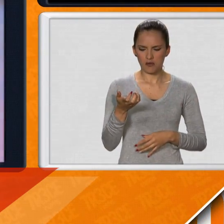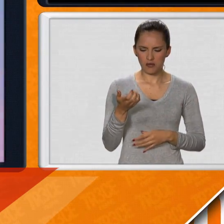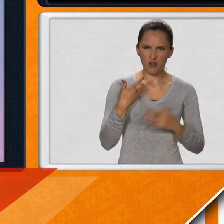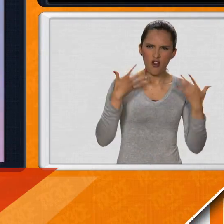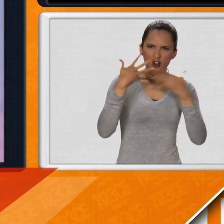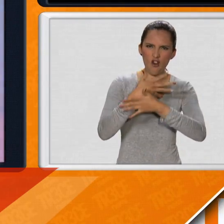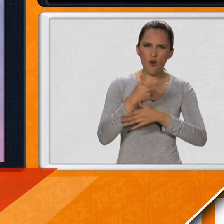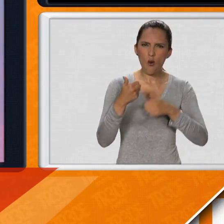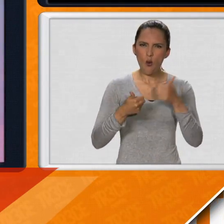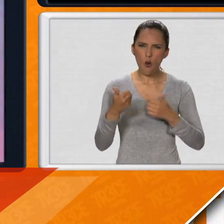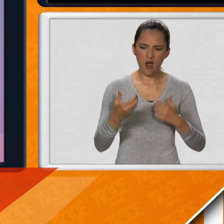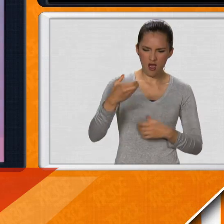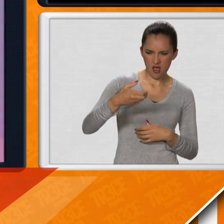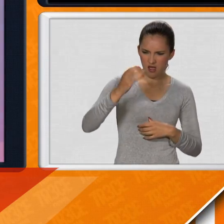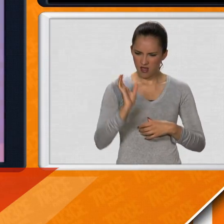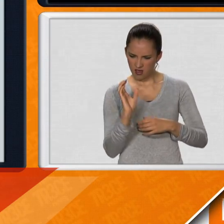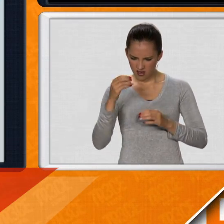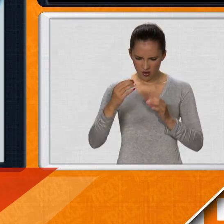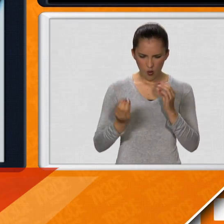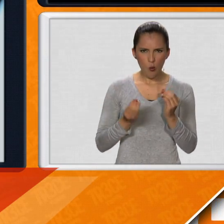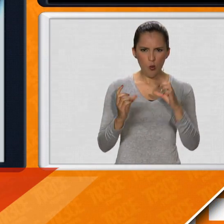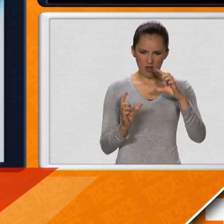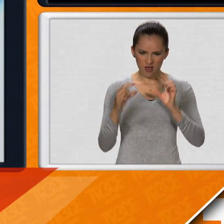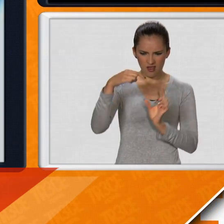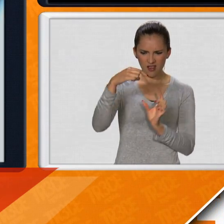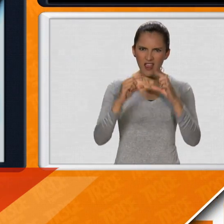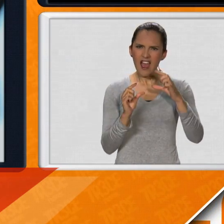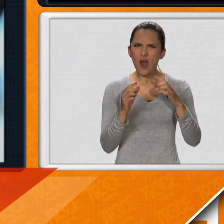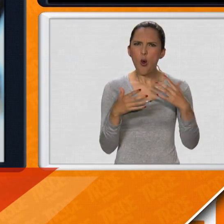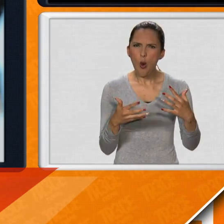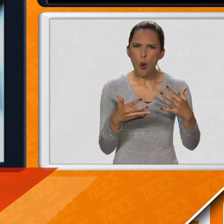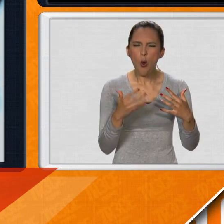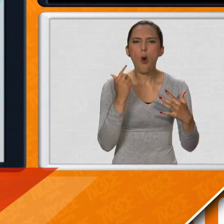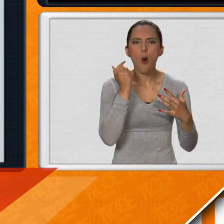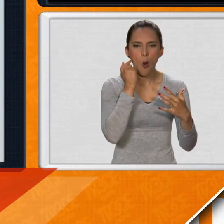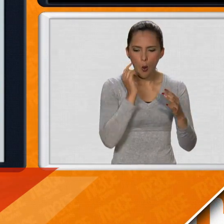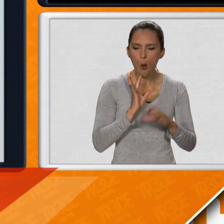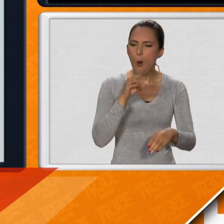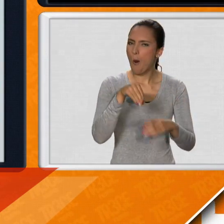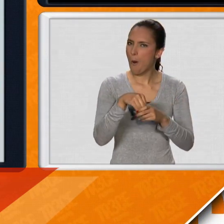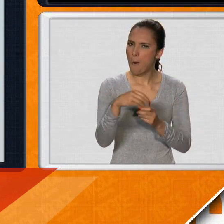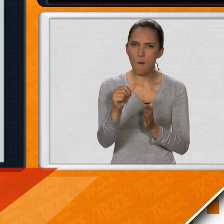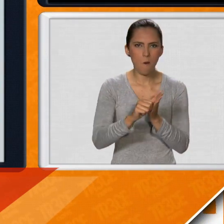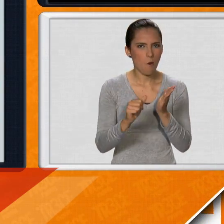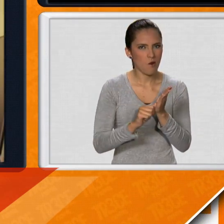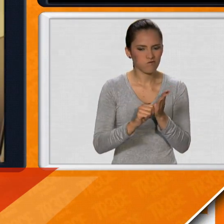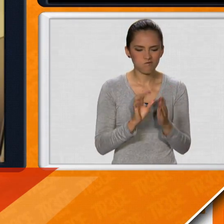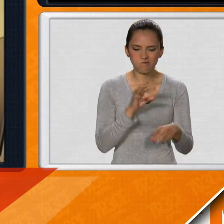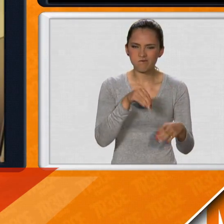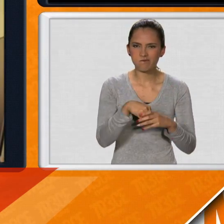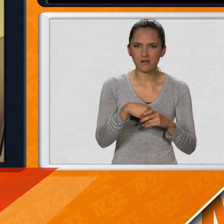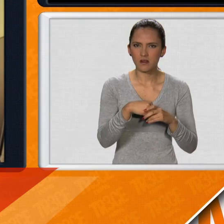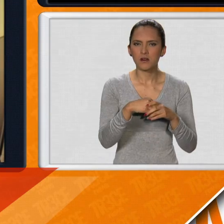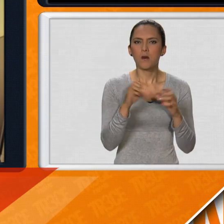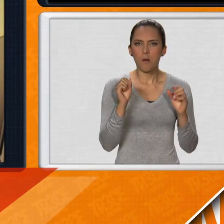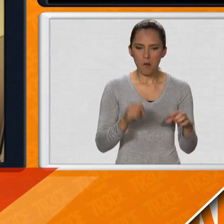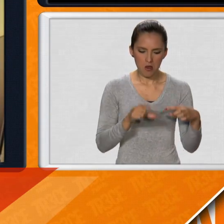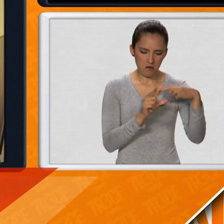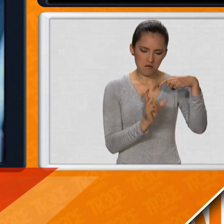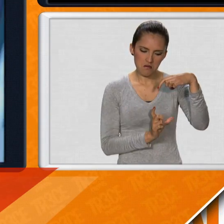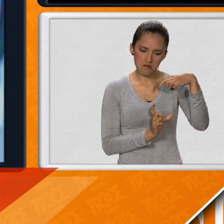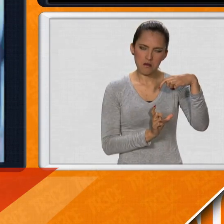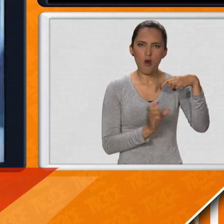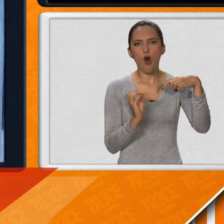revés, pero realmente no importa, porque incluimos una tecnología que se llama la reversibilidad. Es decir, tenemos tanto auriculares